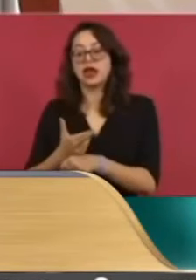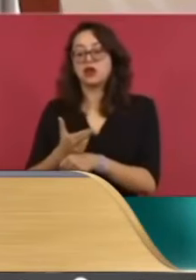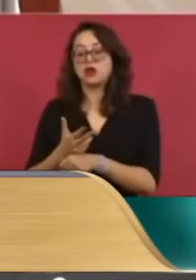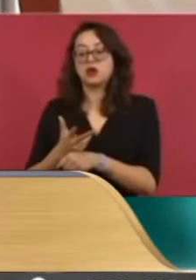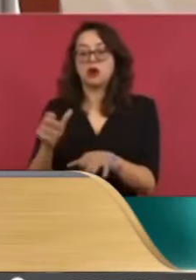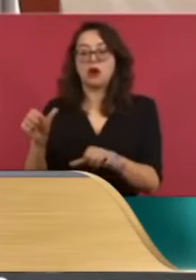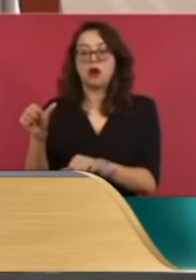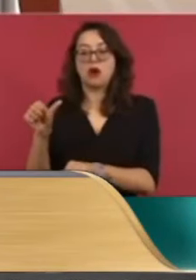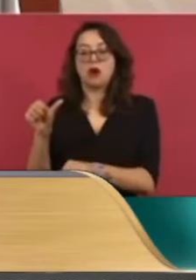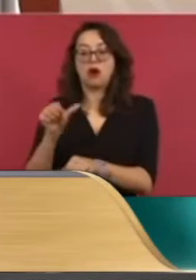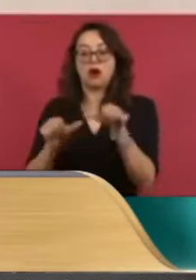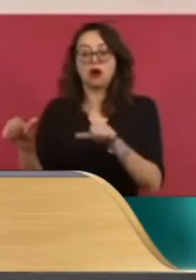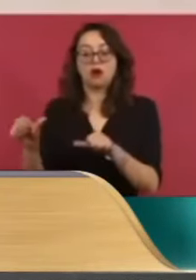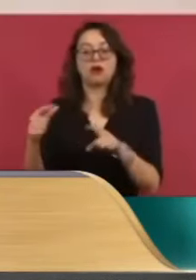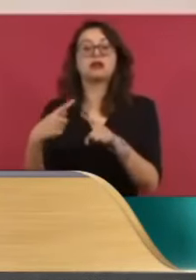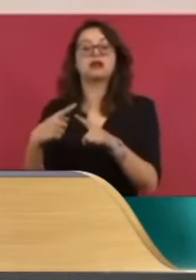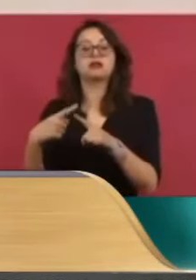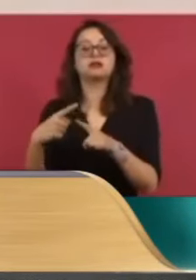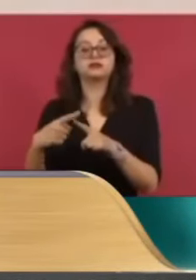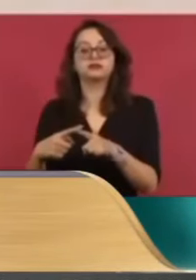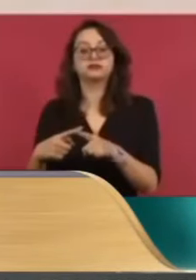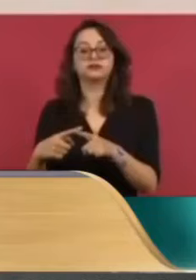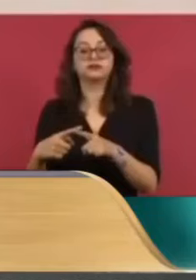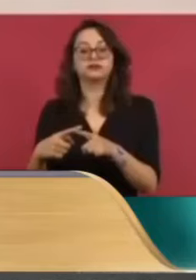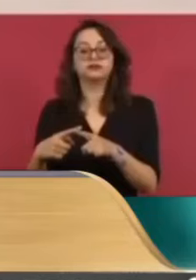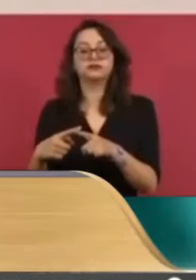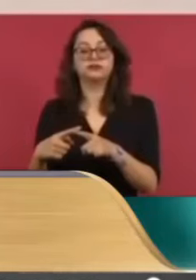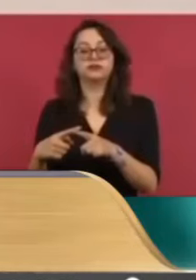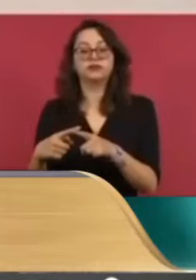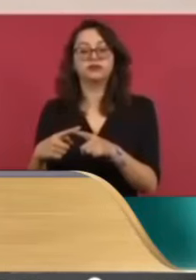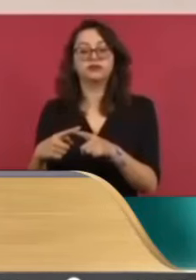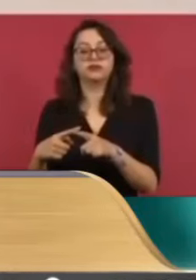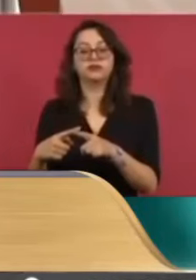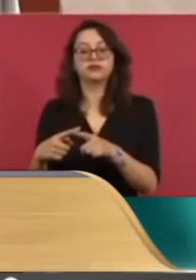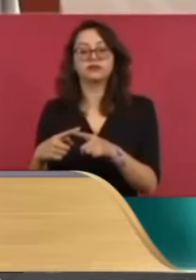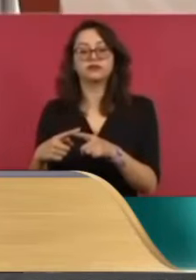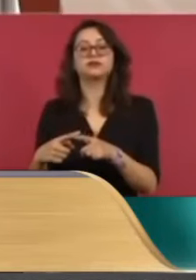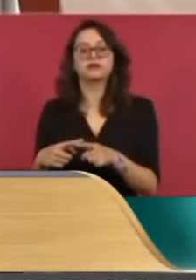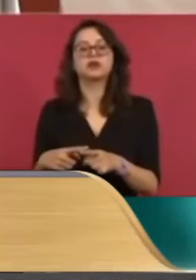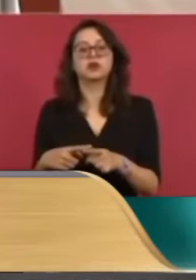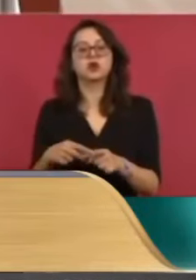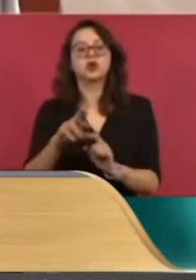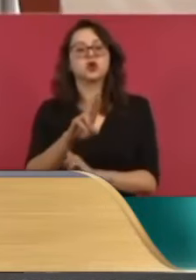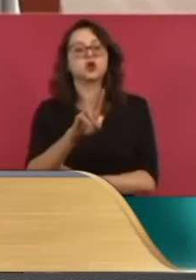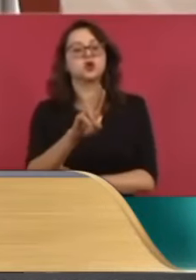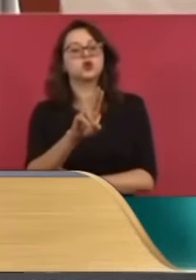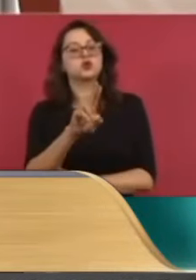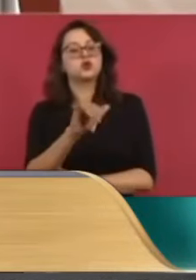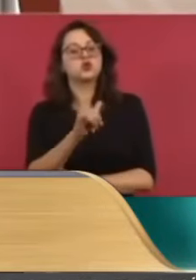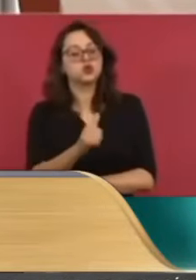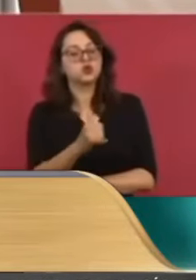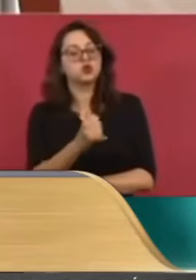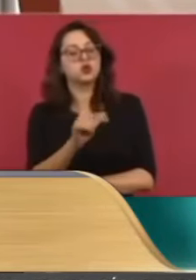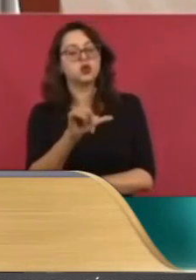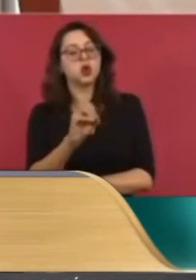Su nombre completo de Ruy. Ruy López-Vidaura. Sí, Ruy López. Y por